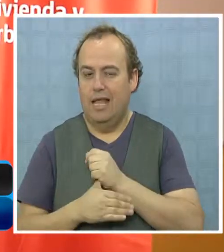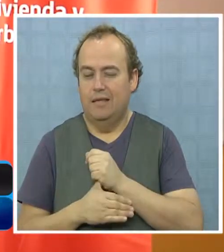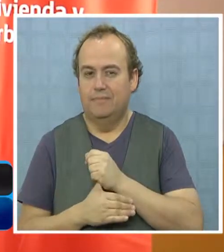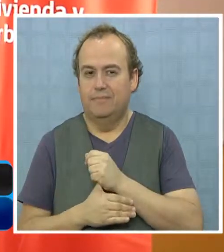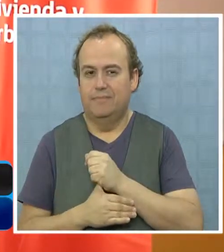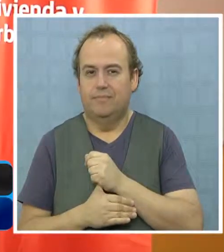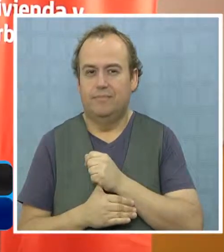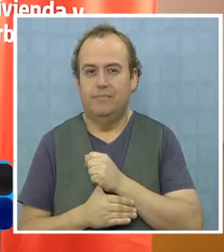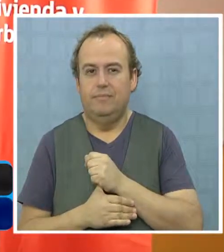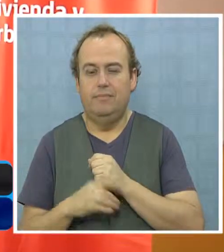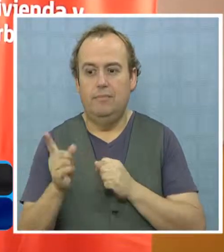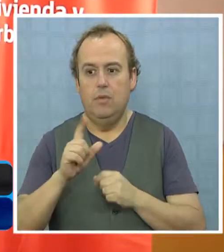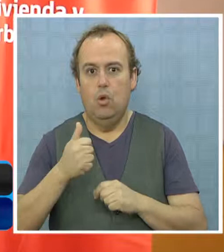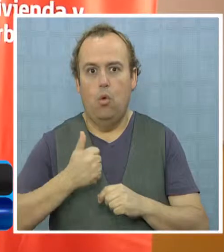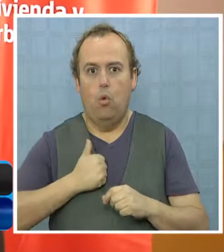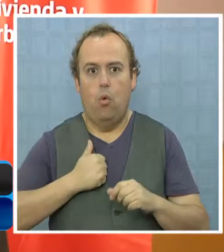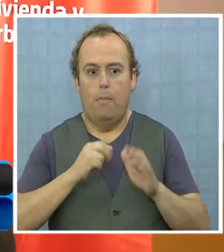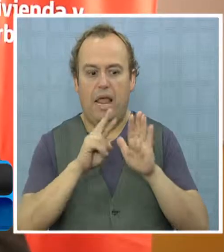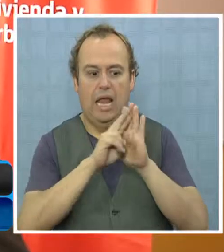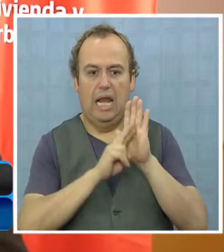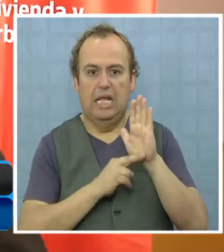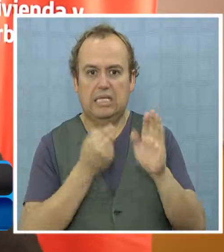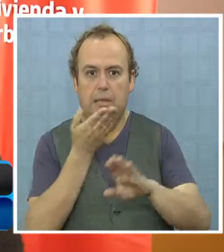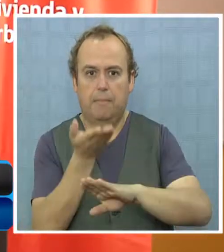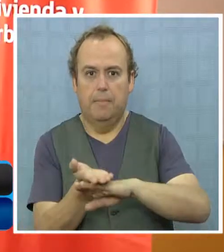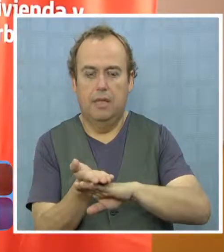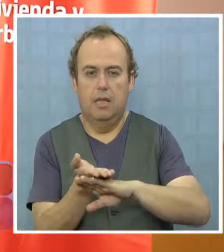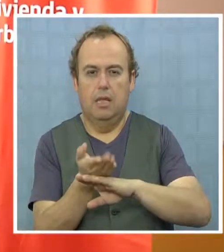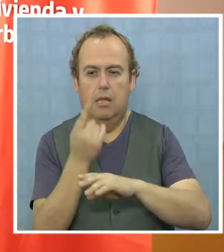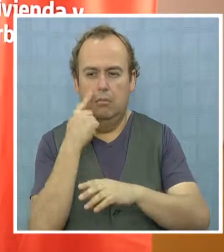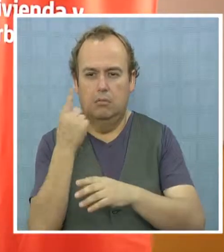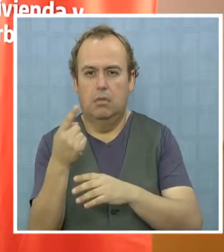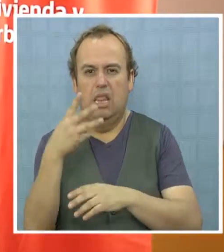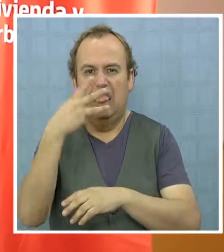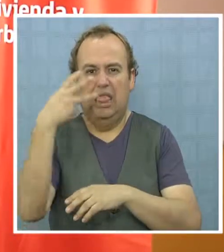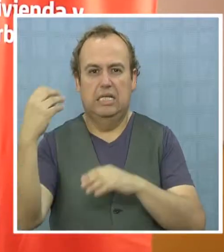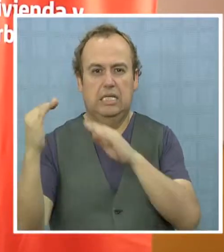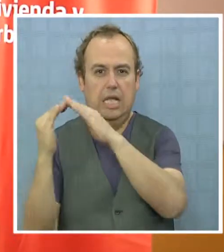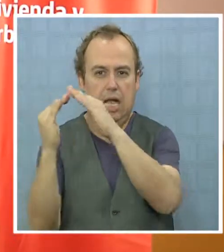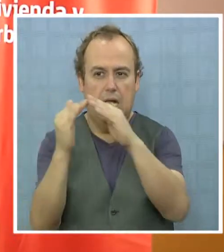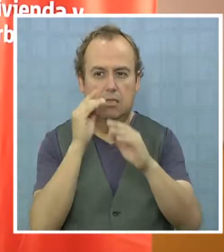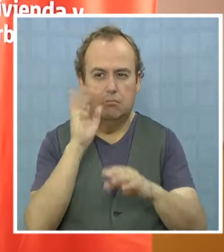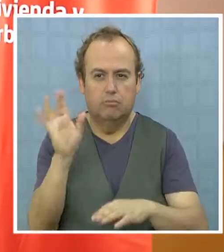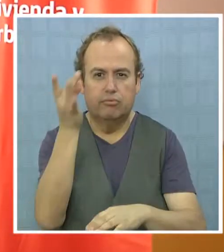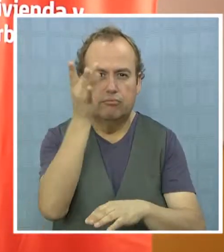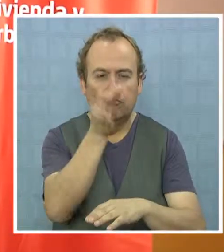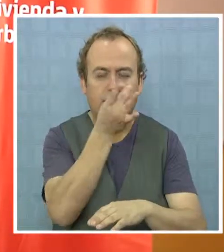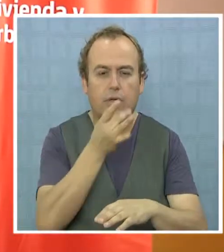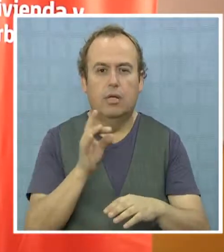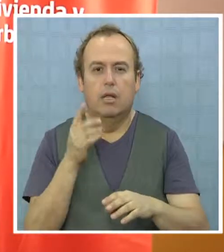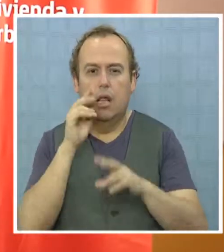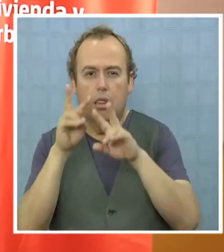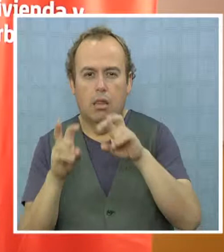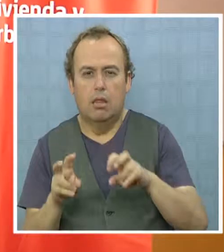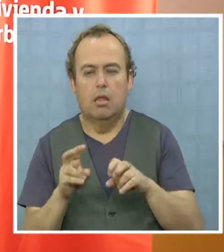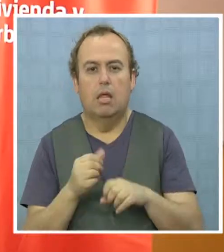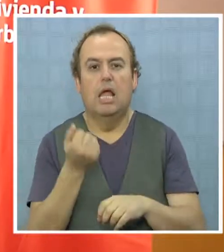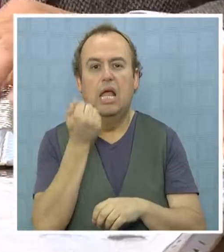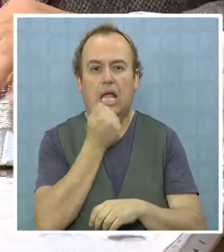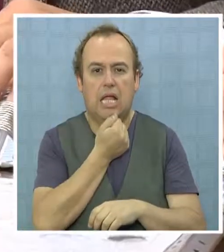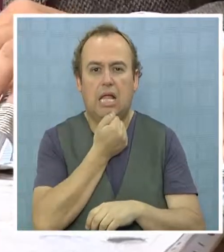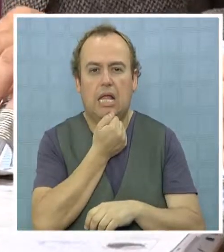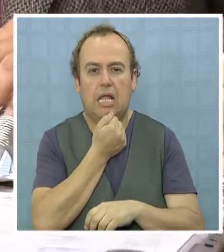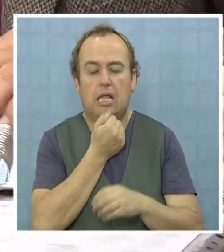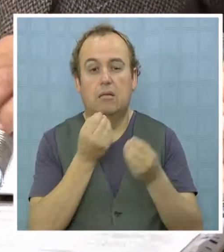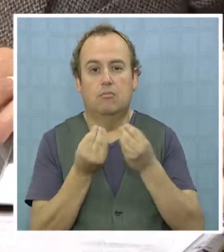no cumplían con los requisitos, entonces todos esos casos que son 300 los estamos analizando. En términos generales yo diría que hay alrededor de 40 que a nosotros